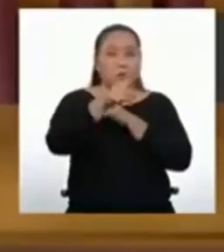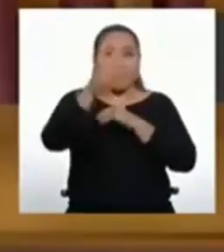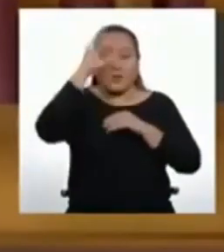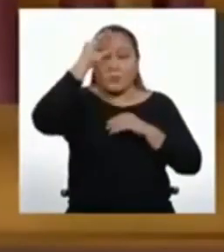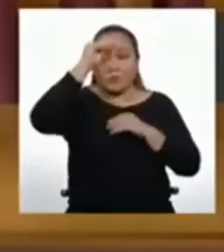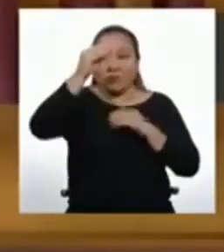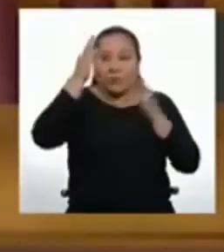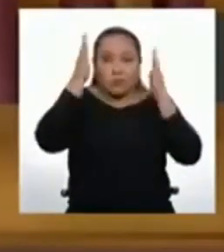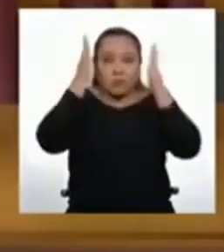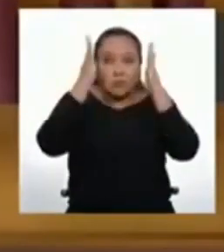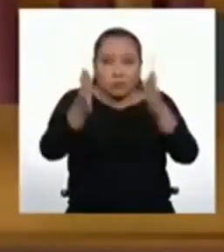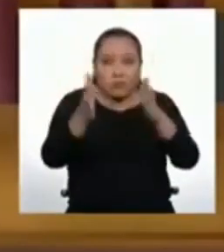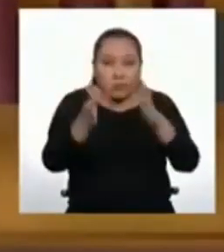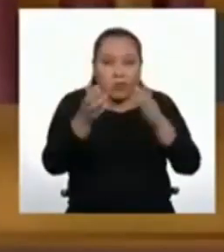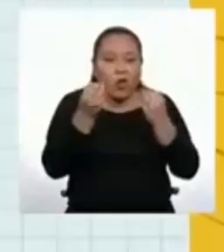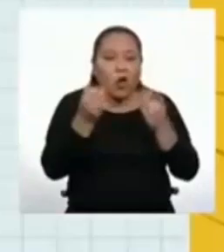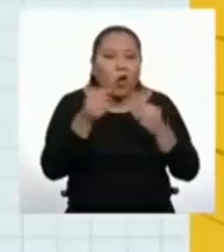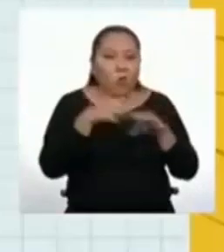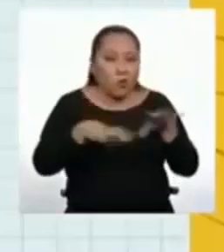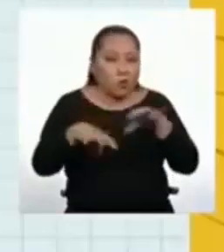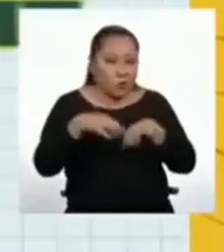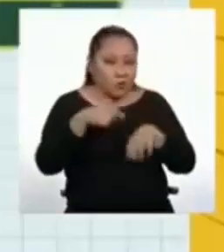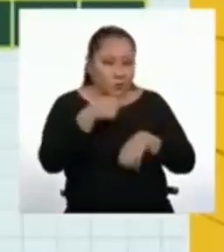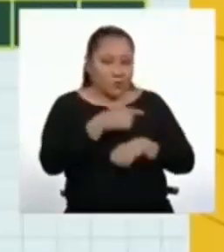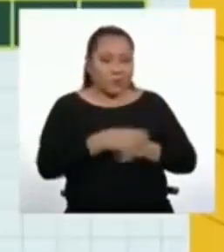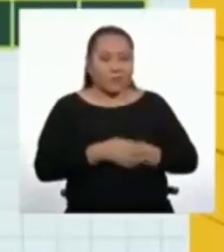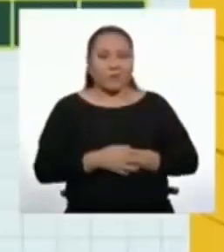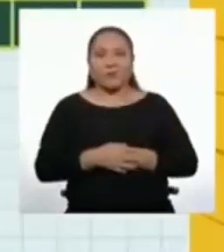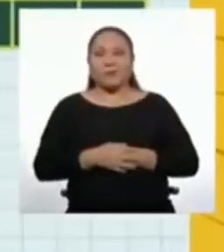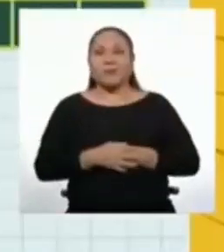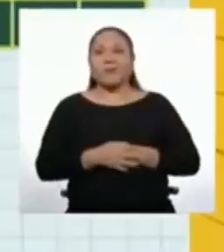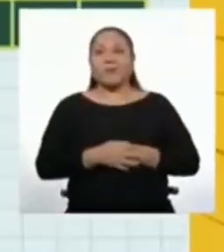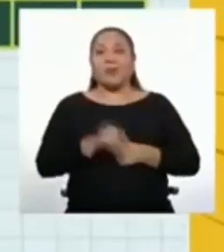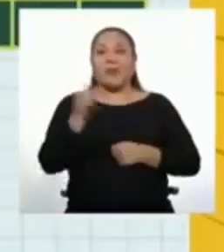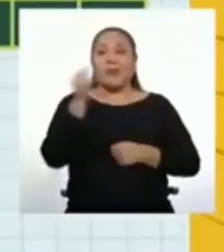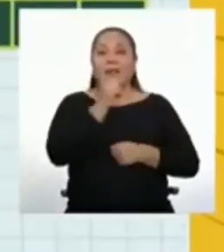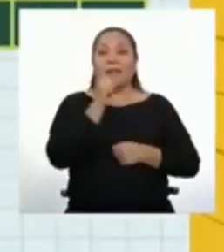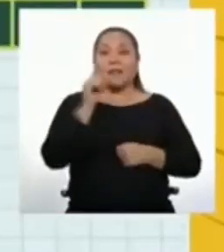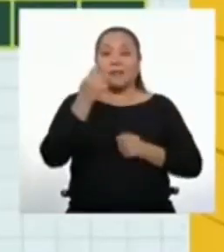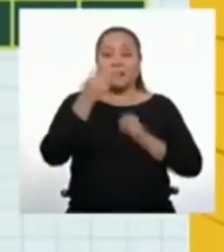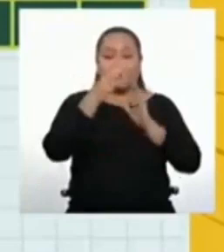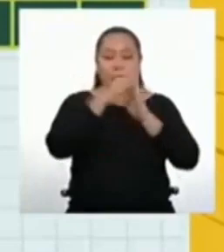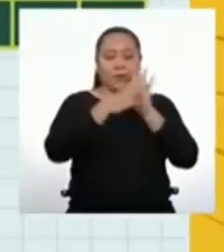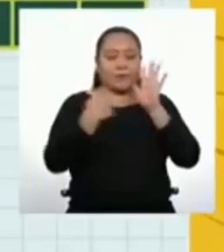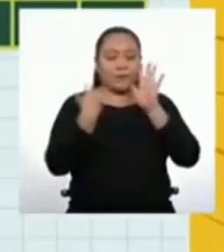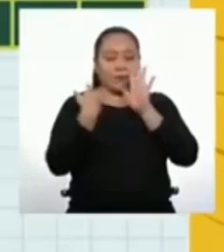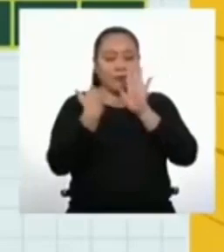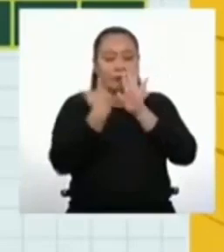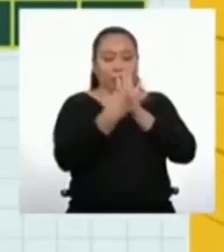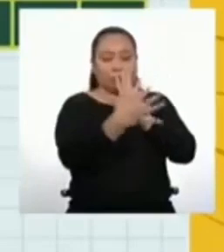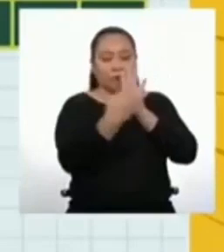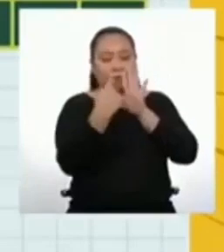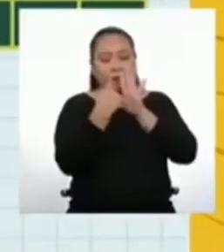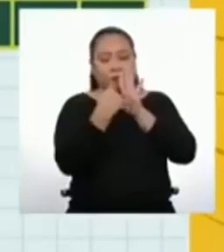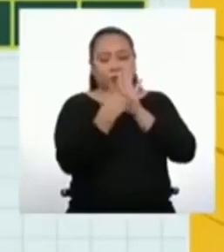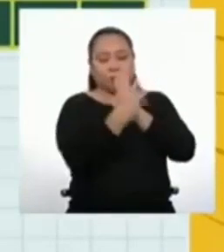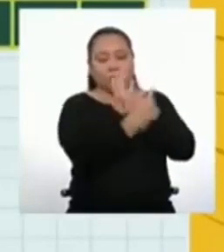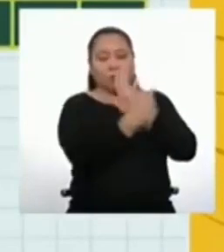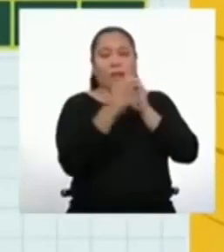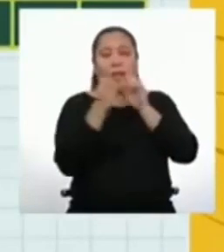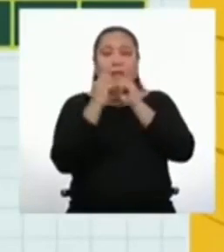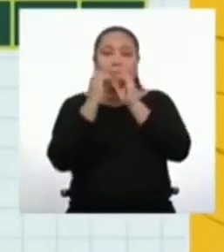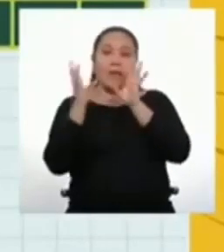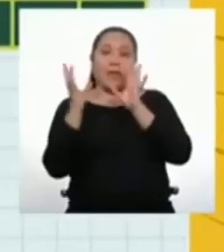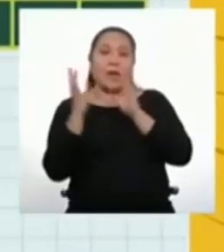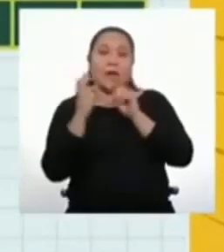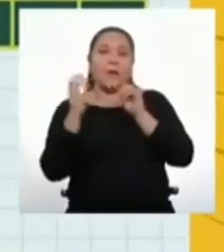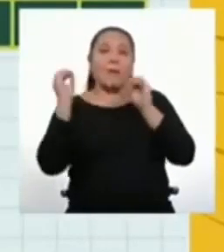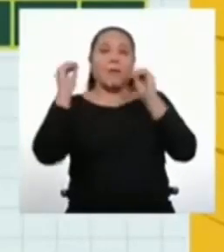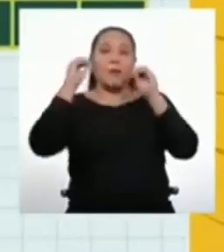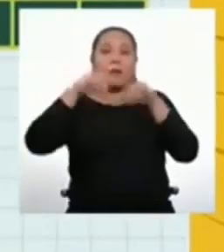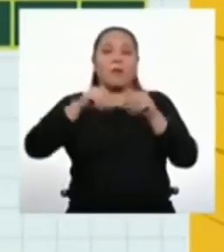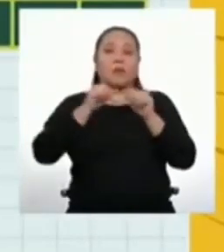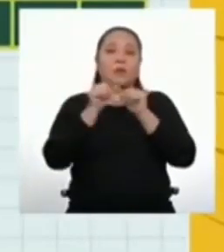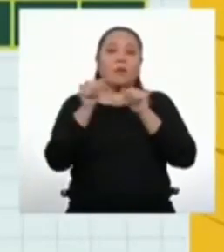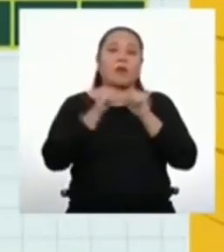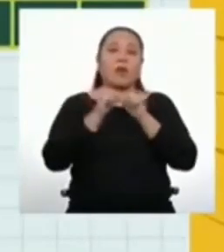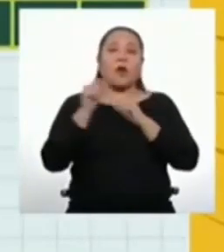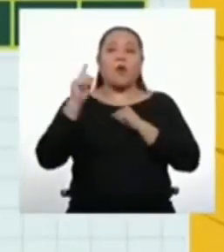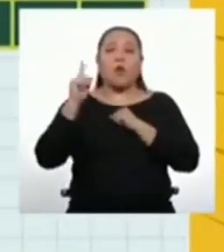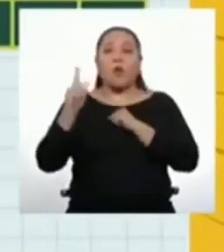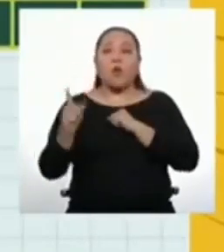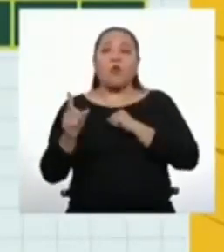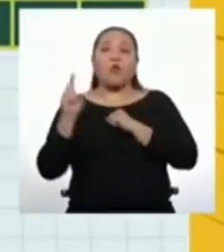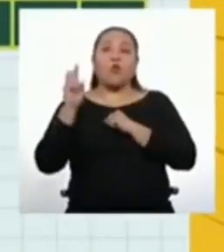prestando atención a cómo va esta. En esta primera fila que dice día, nos toca enumerar desde el día 1